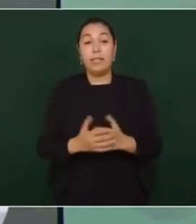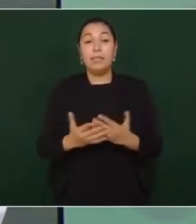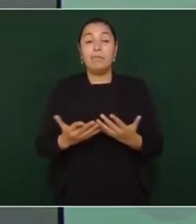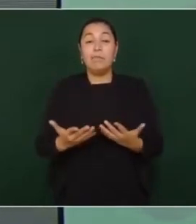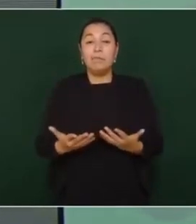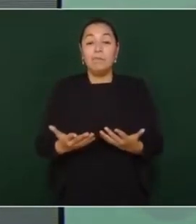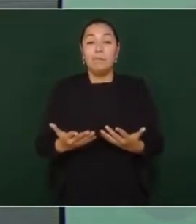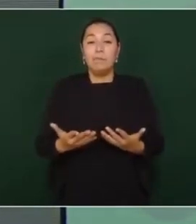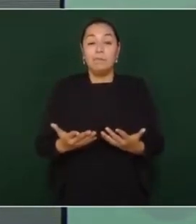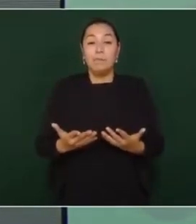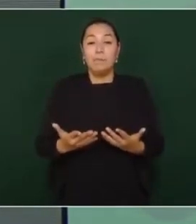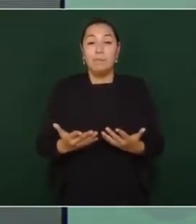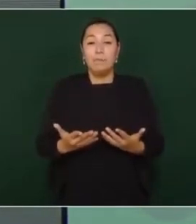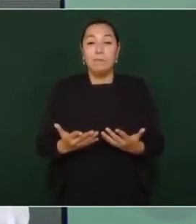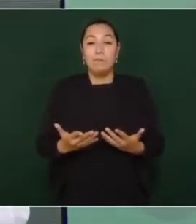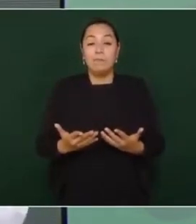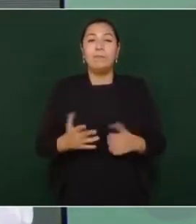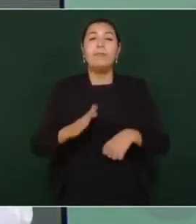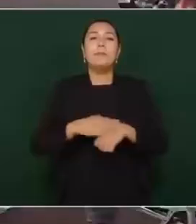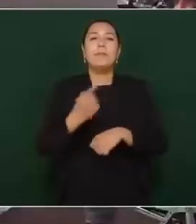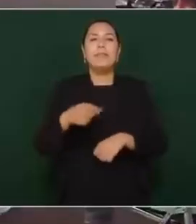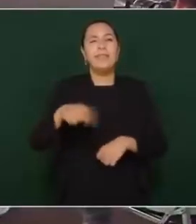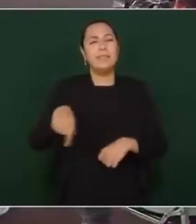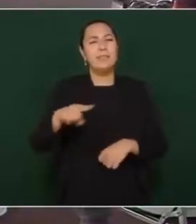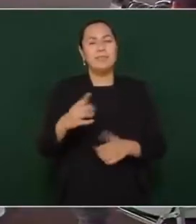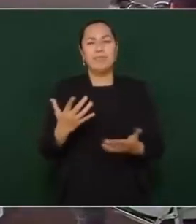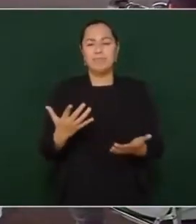saña?